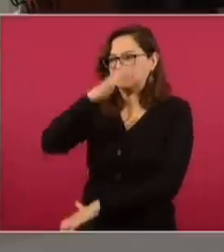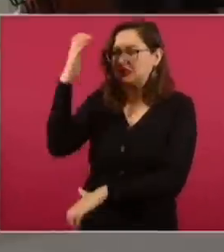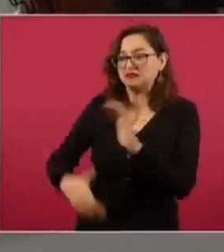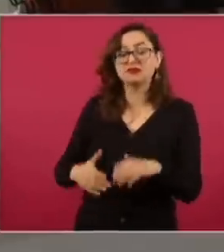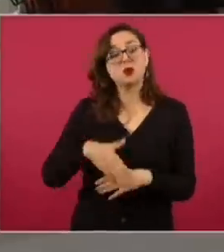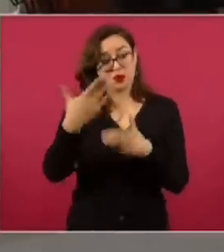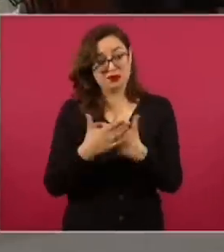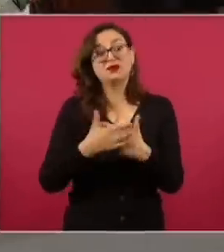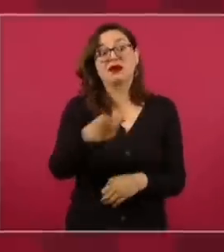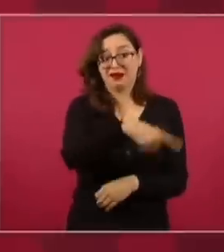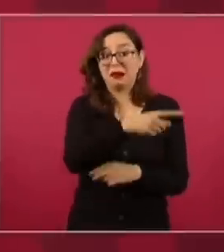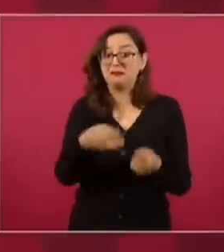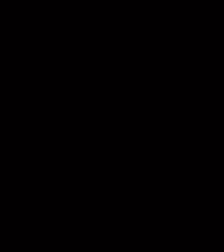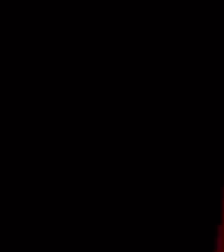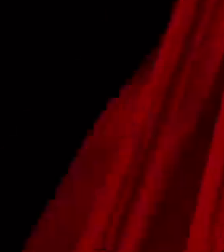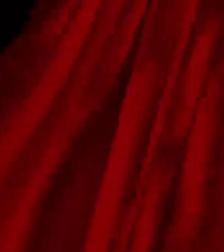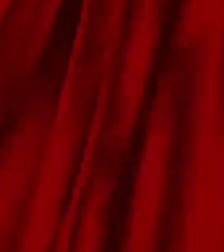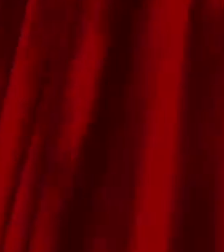terminar subiéndose el tren.